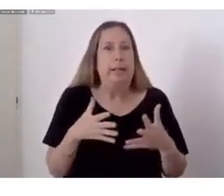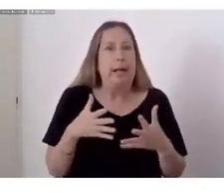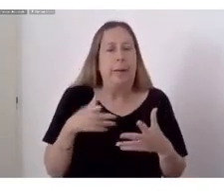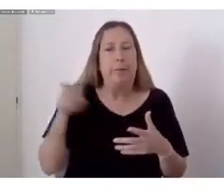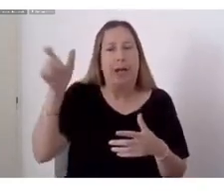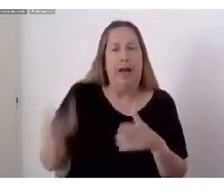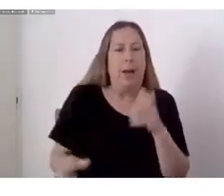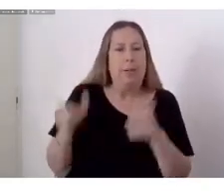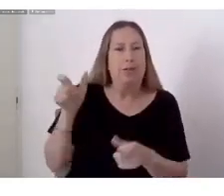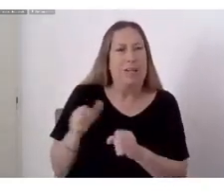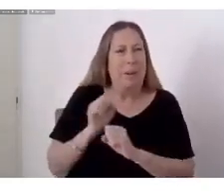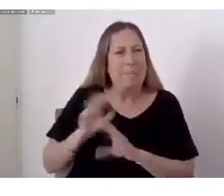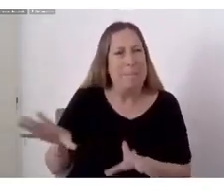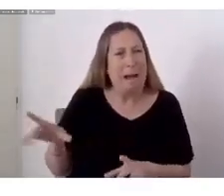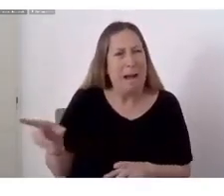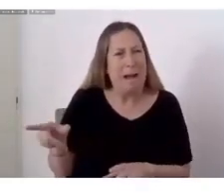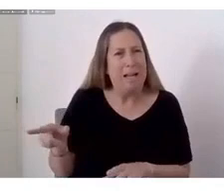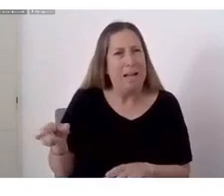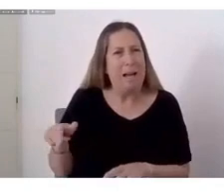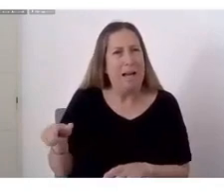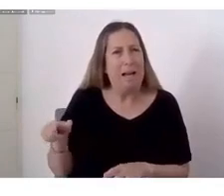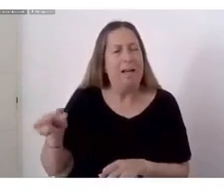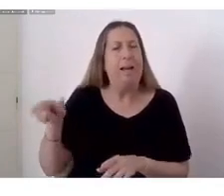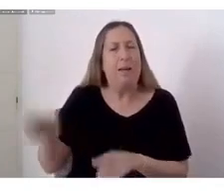Dios Mejor que yo